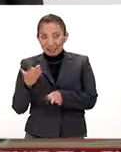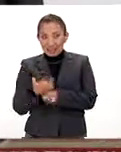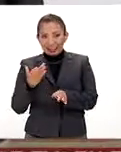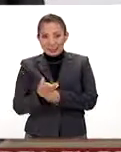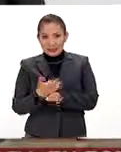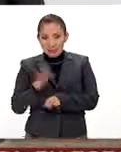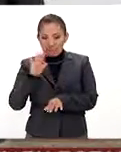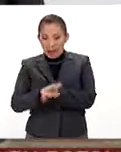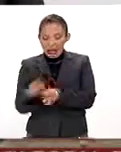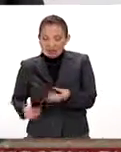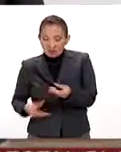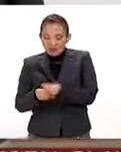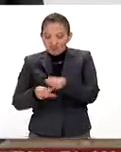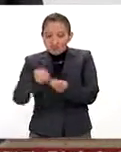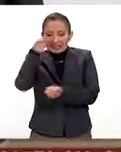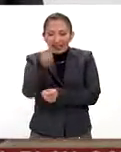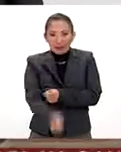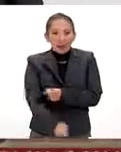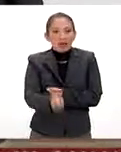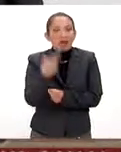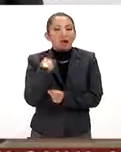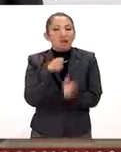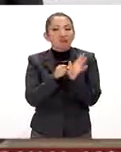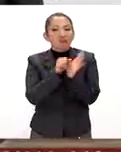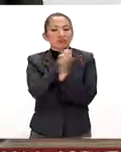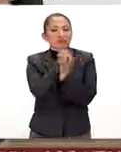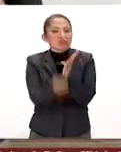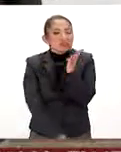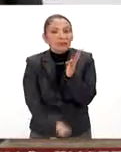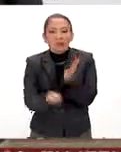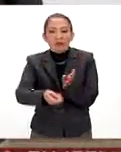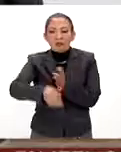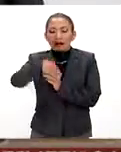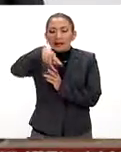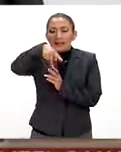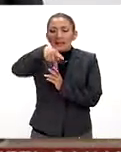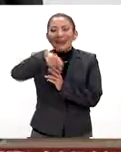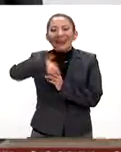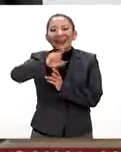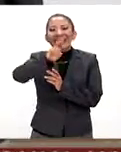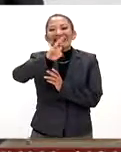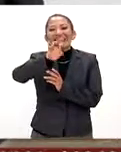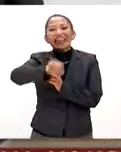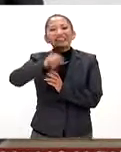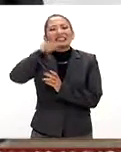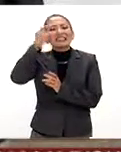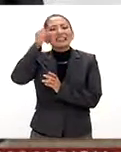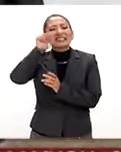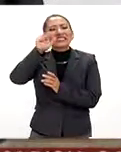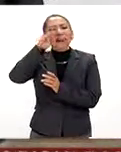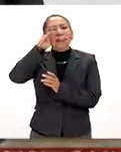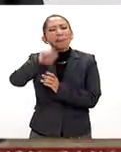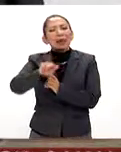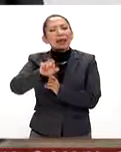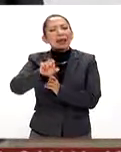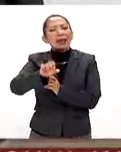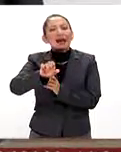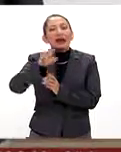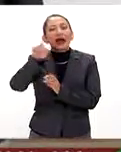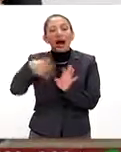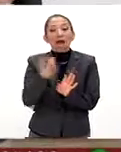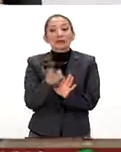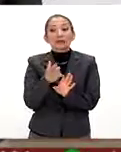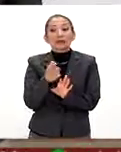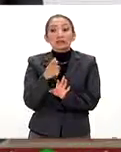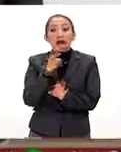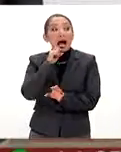rebustecido el significado como sinónimo de ¿quién sabe? Y el más famoso entre cualquier mexicano es